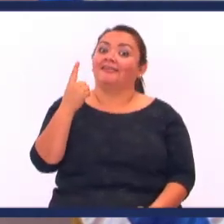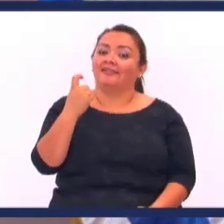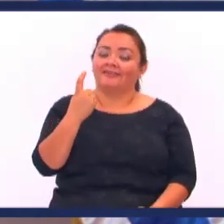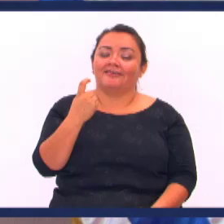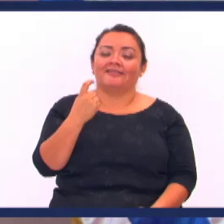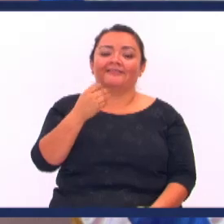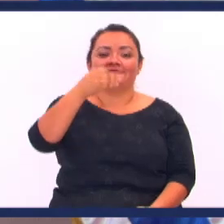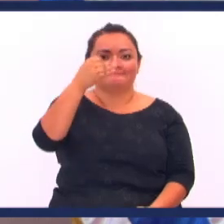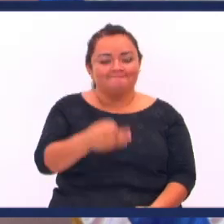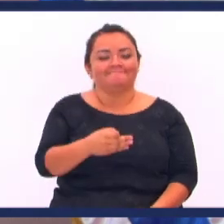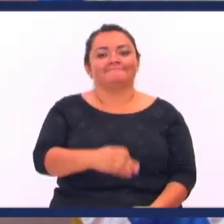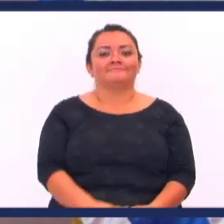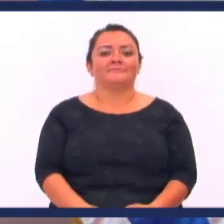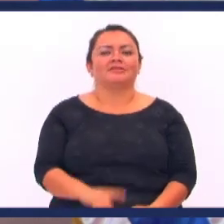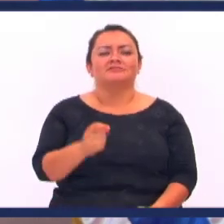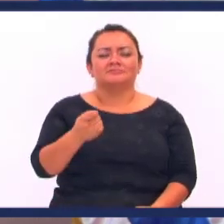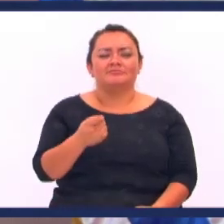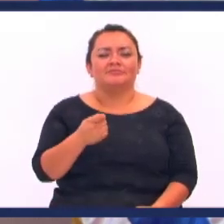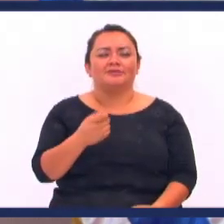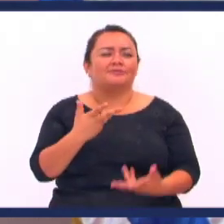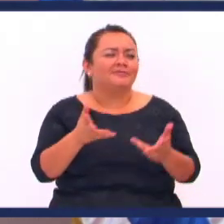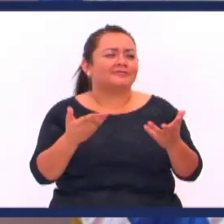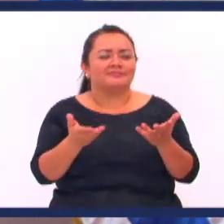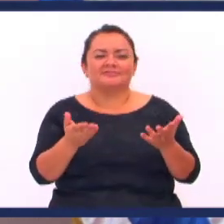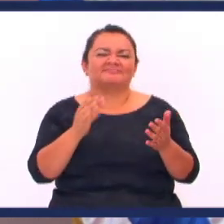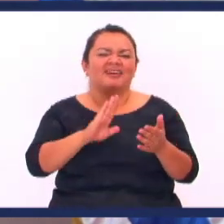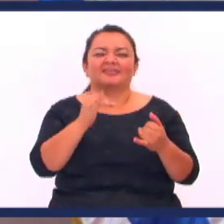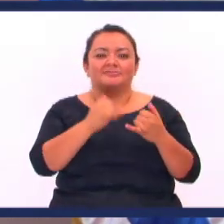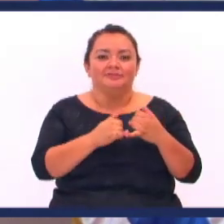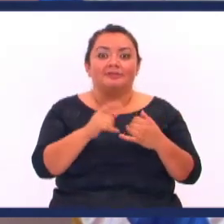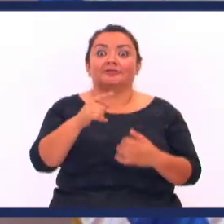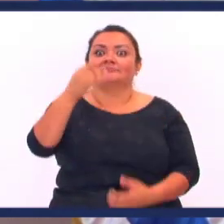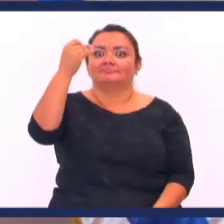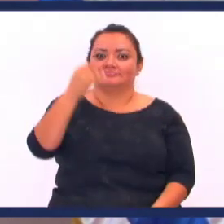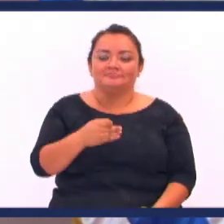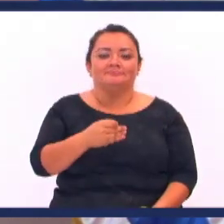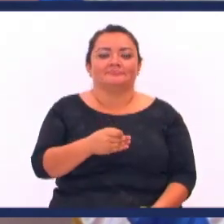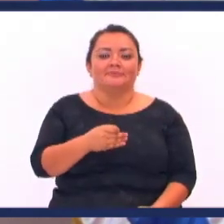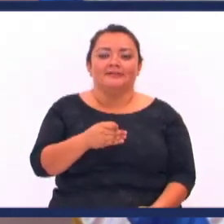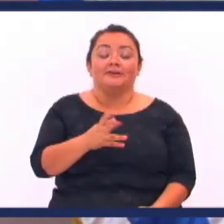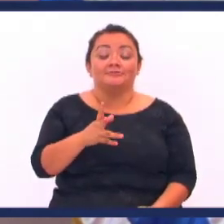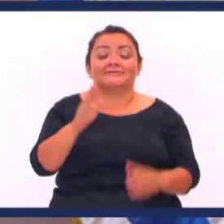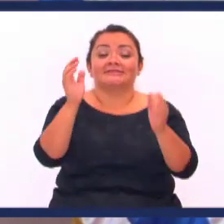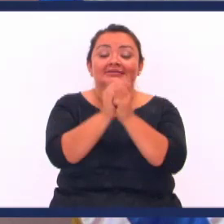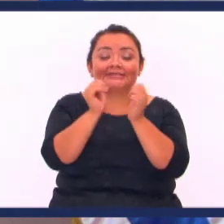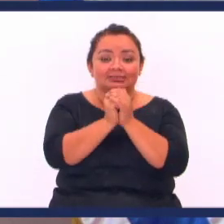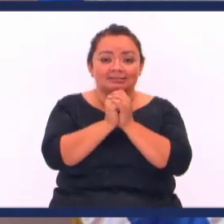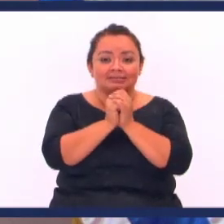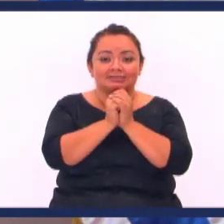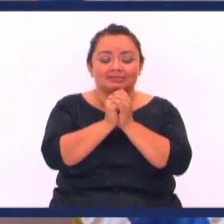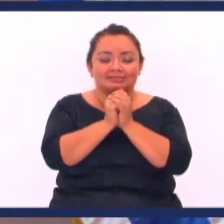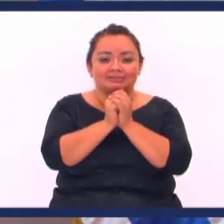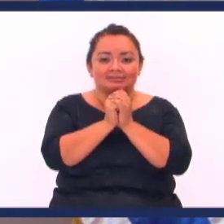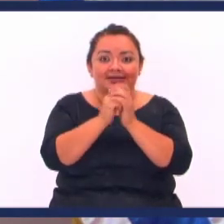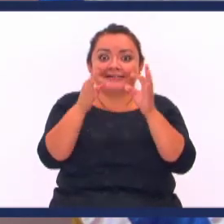carácter ¿Por qué siempre se inscribe A los cursillos De cualquier cosa Y no lo termina? Porque no tiene carácter Entonces la tribulación